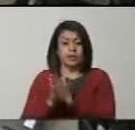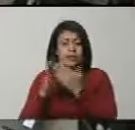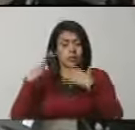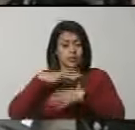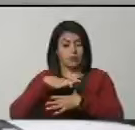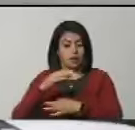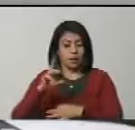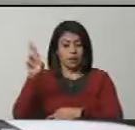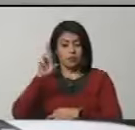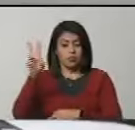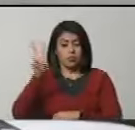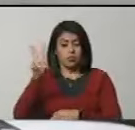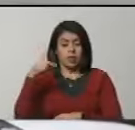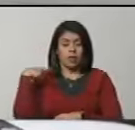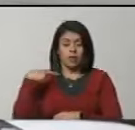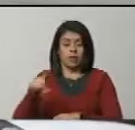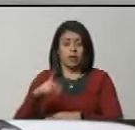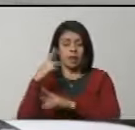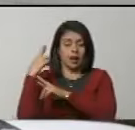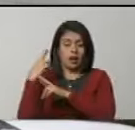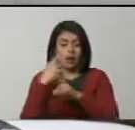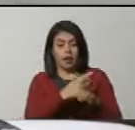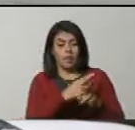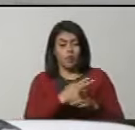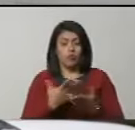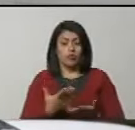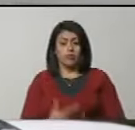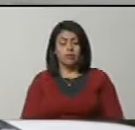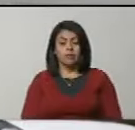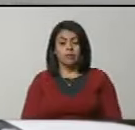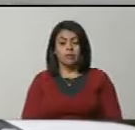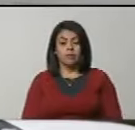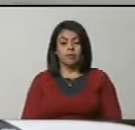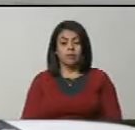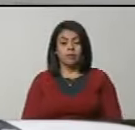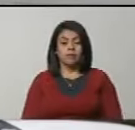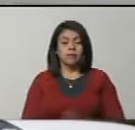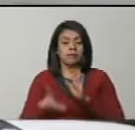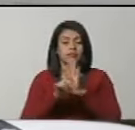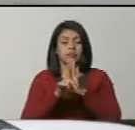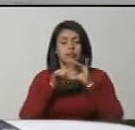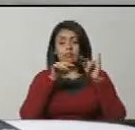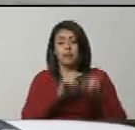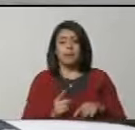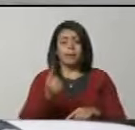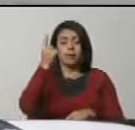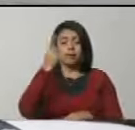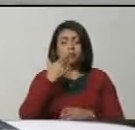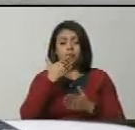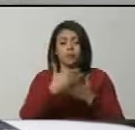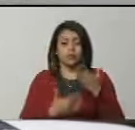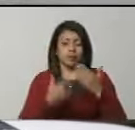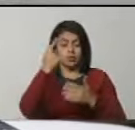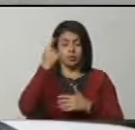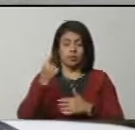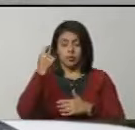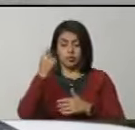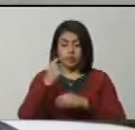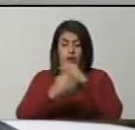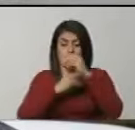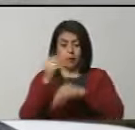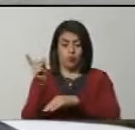intereses de esta República, tienen que responder frente a la ley. propongo eso, diputadas y diputados,